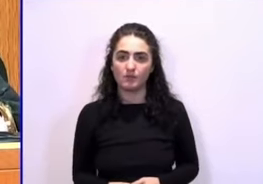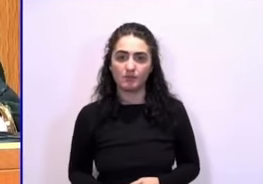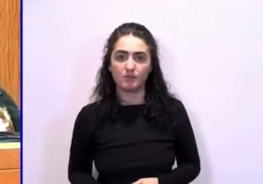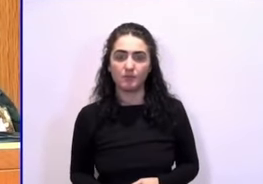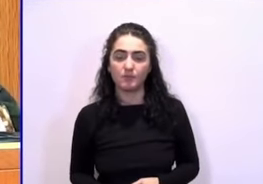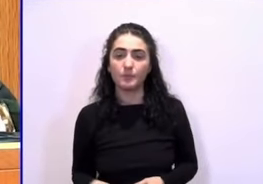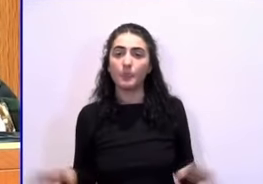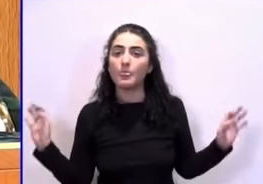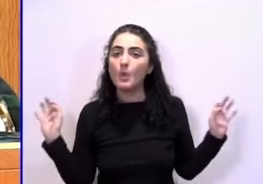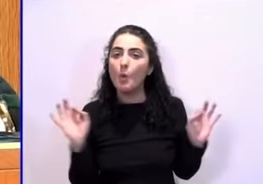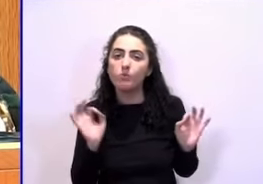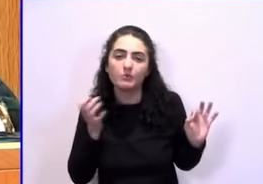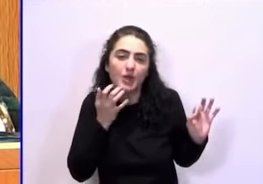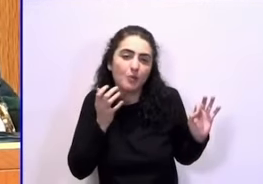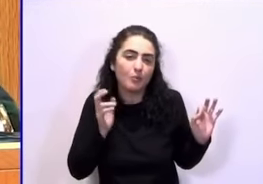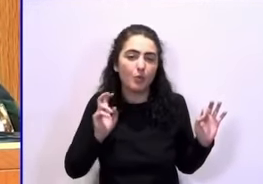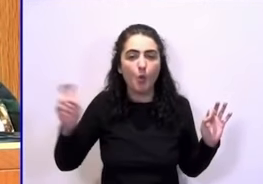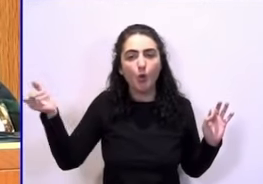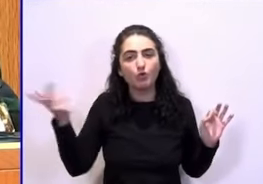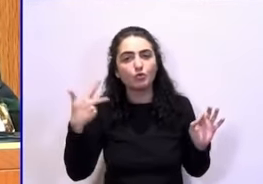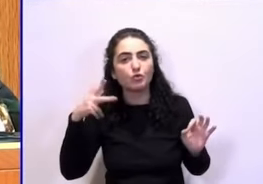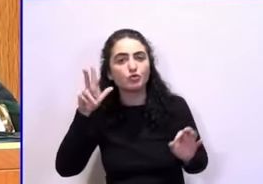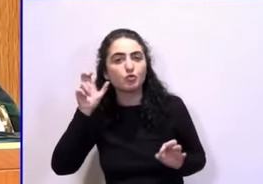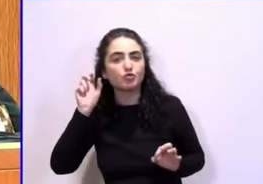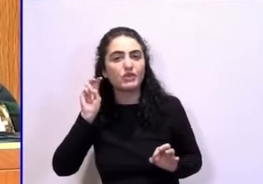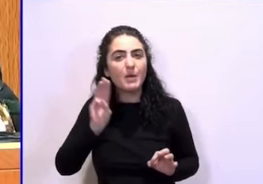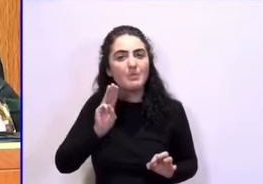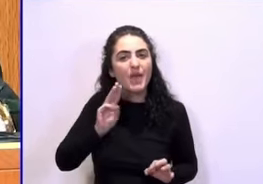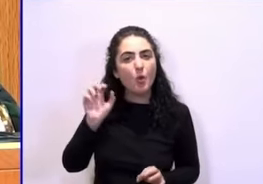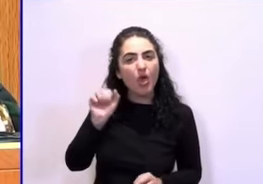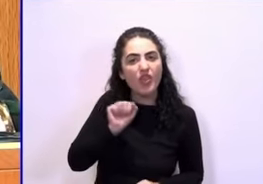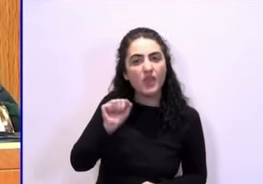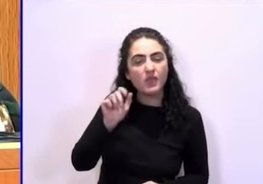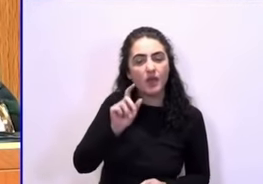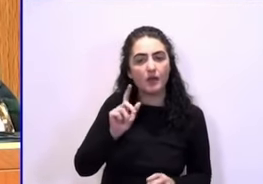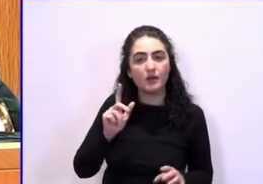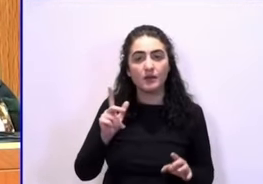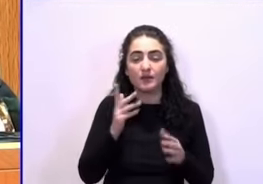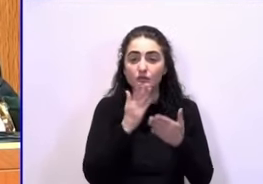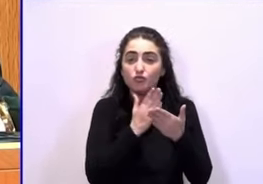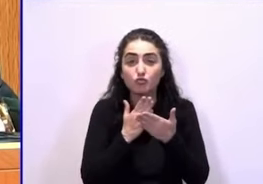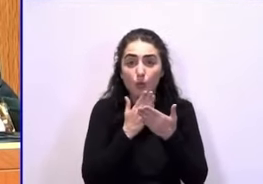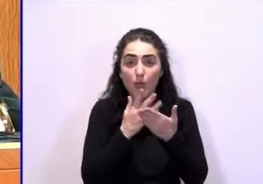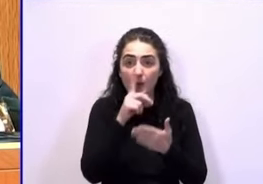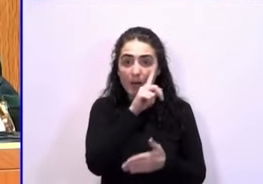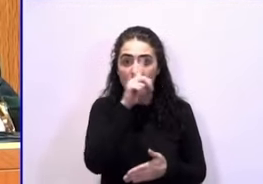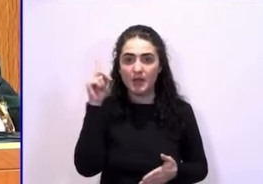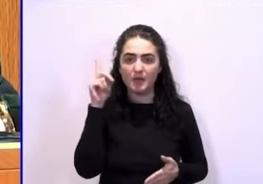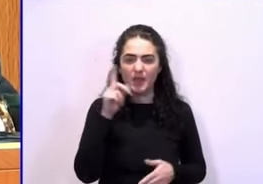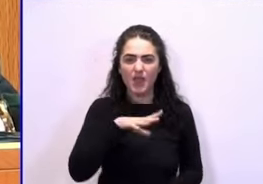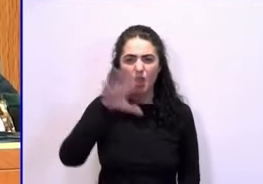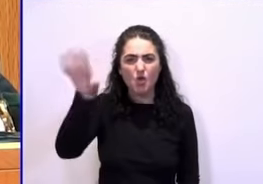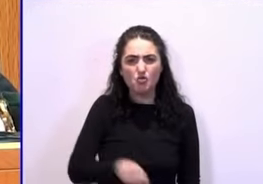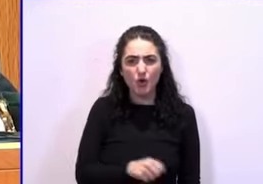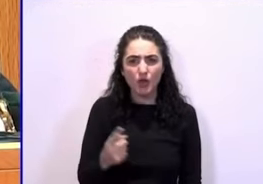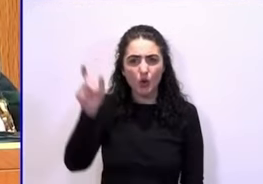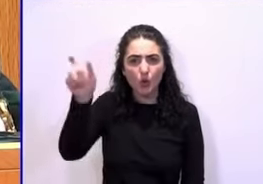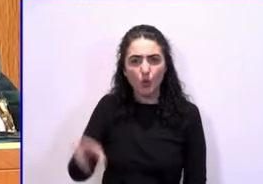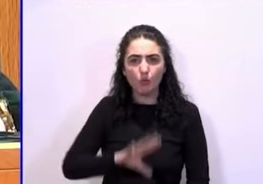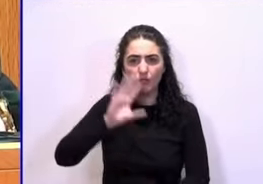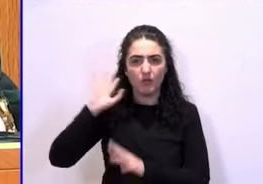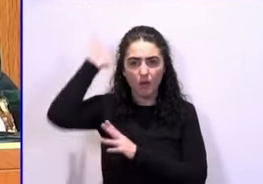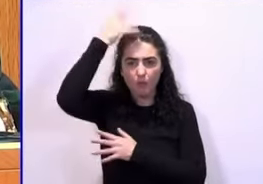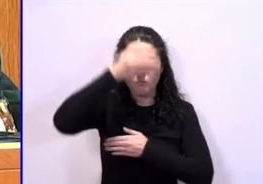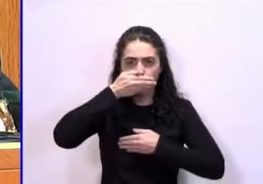O escuchar a Pedro Aceña, que estudiaba en Madrid, que lo cogieron un día, le pusieron una capucha en la